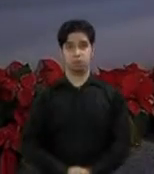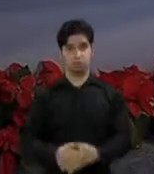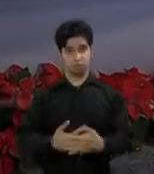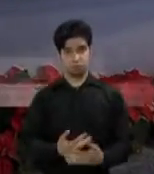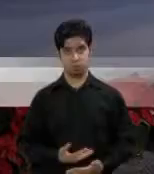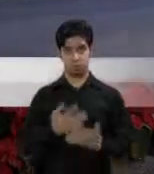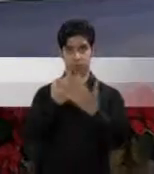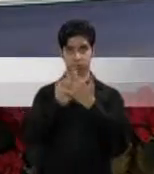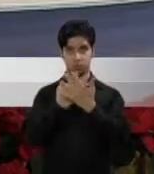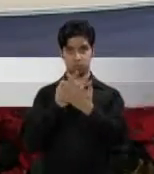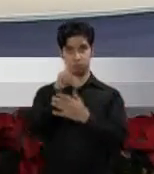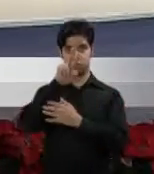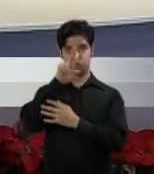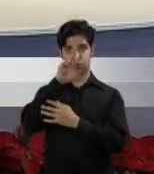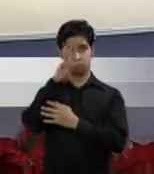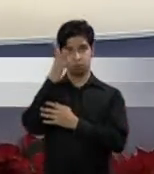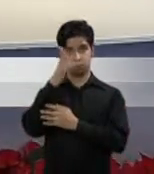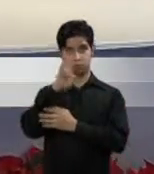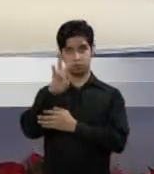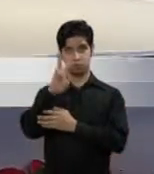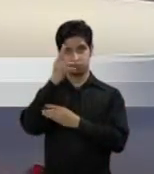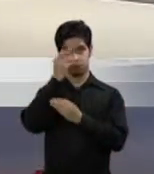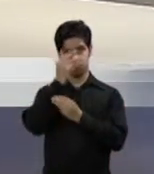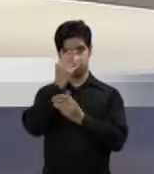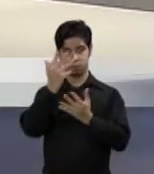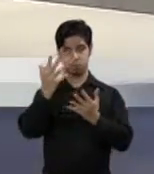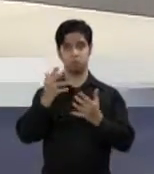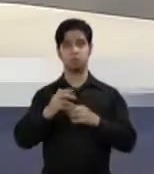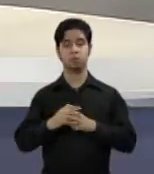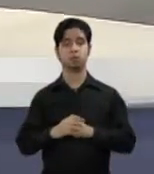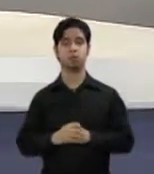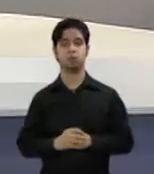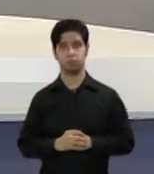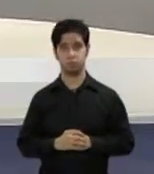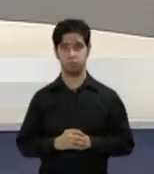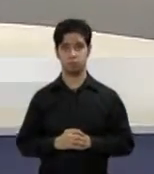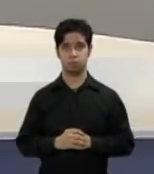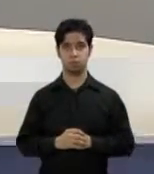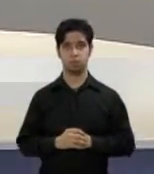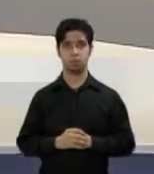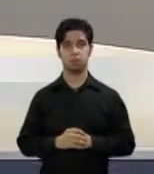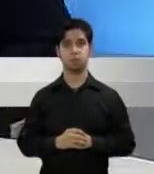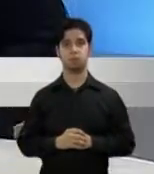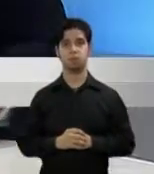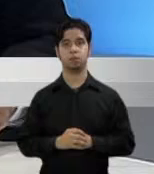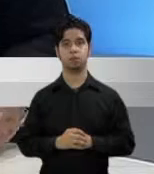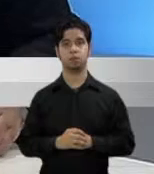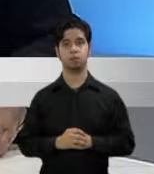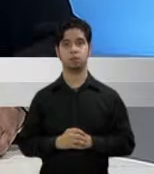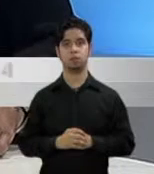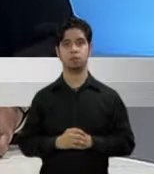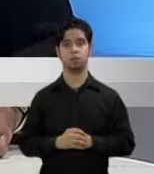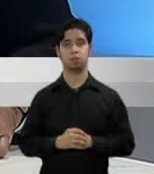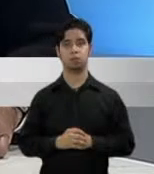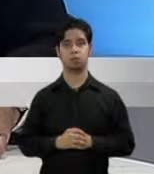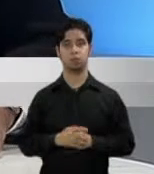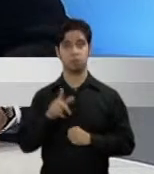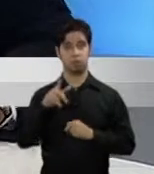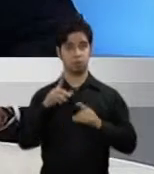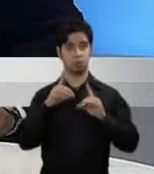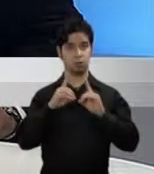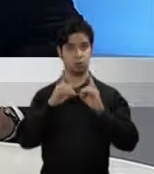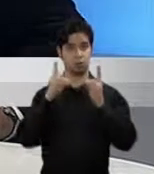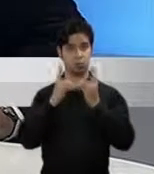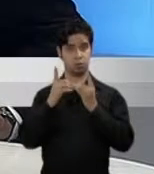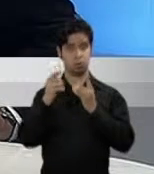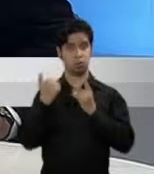Bienvenidos a Noticias 24.7 Informa, de inmediato pasamos a las noticias para esta hora. El Departamento de Estado